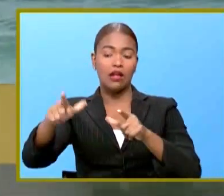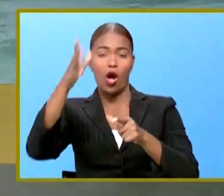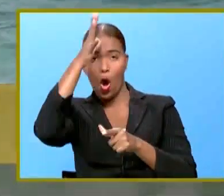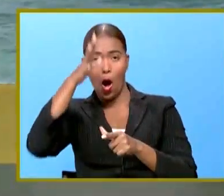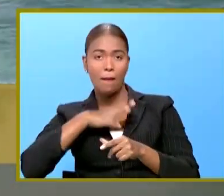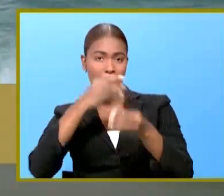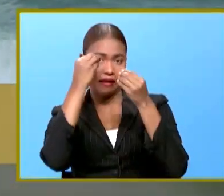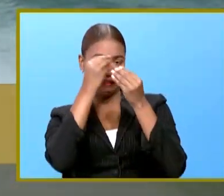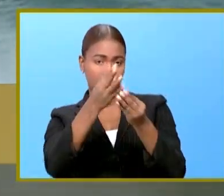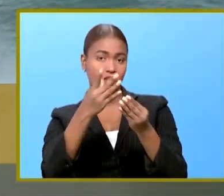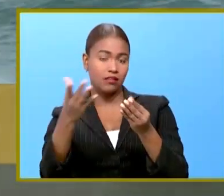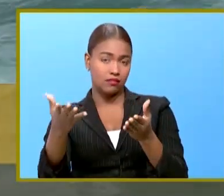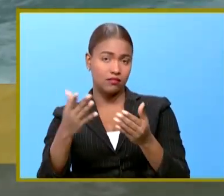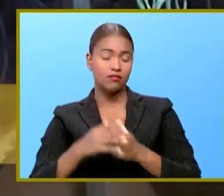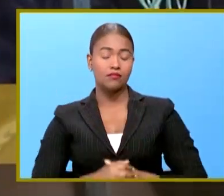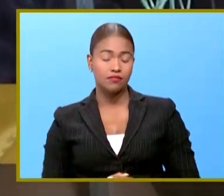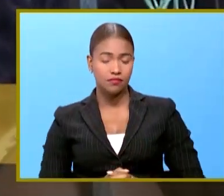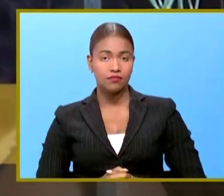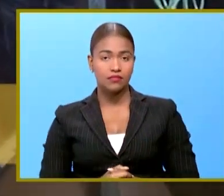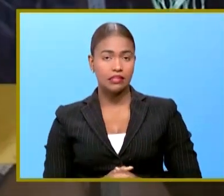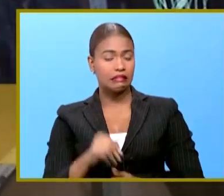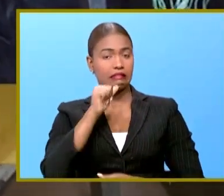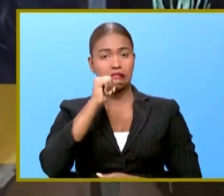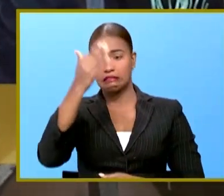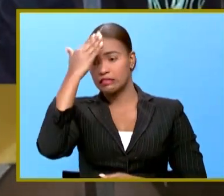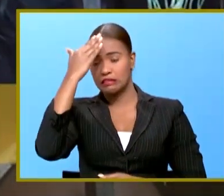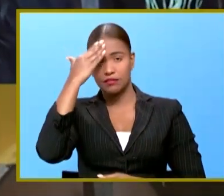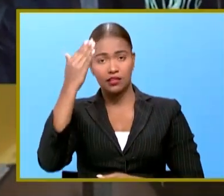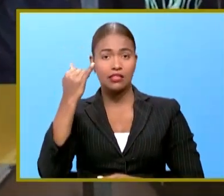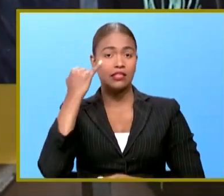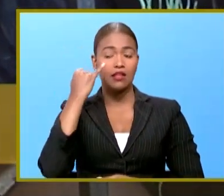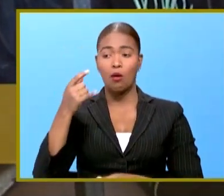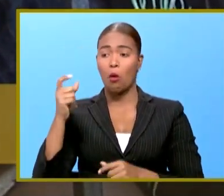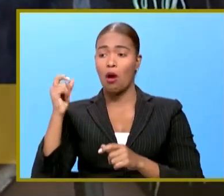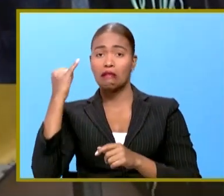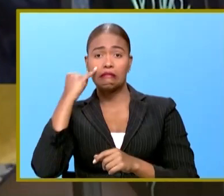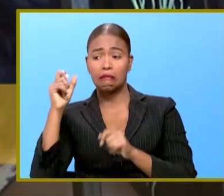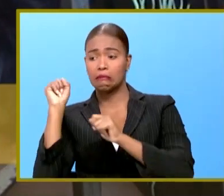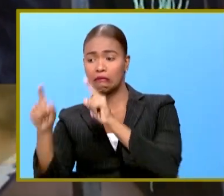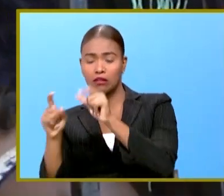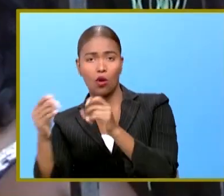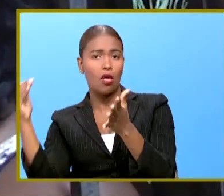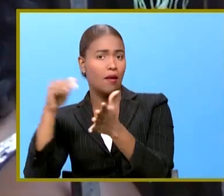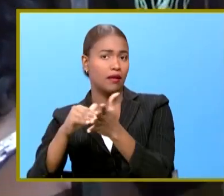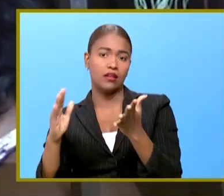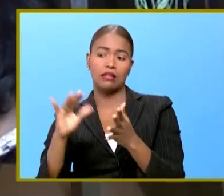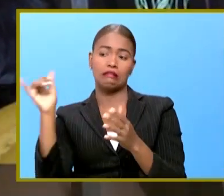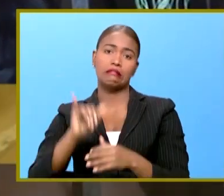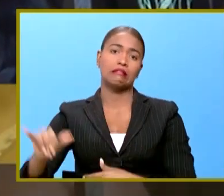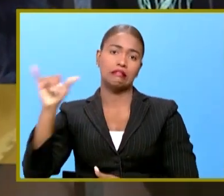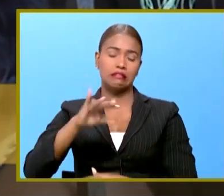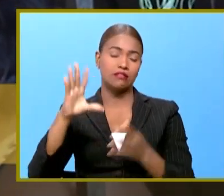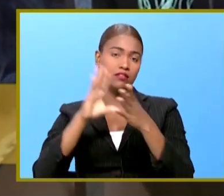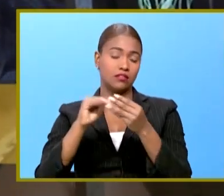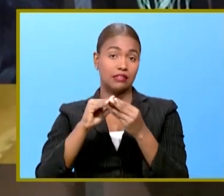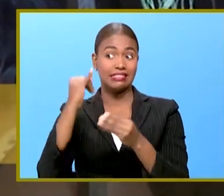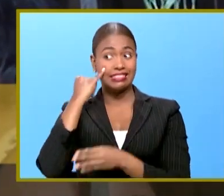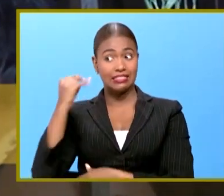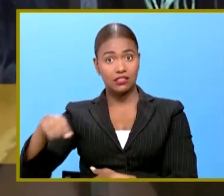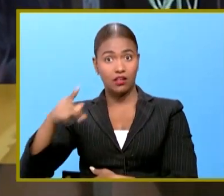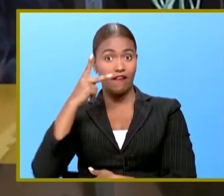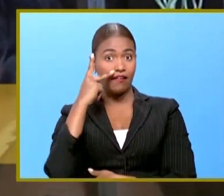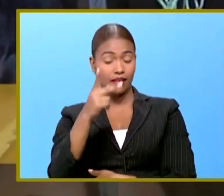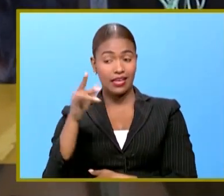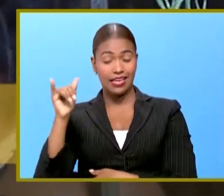el diputado dijo haberla lanzado no se sabe si ya lo han interrogado otra vez y siguen la misma versión entonces si ellos vieron